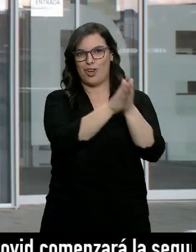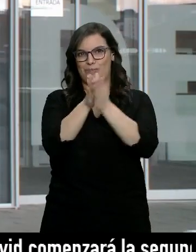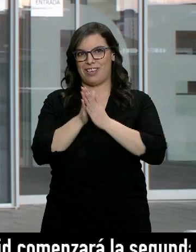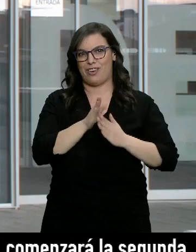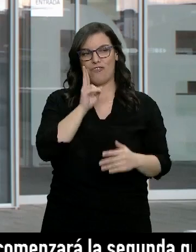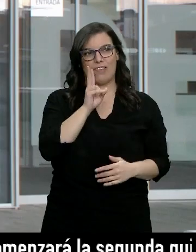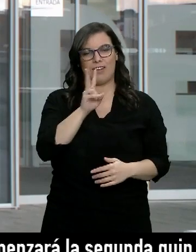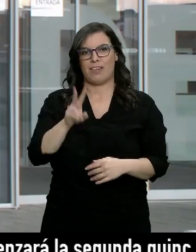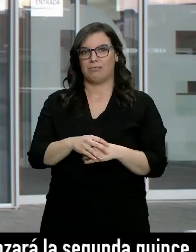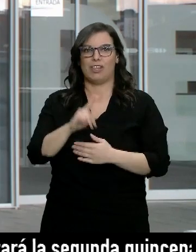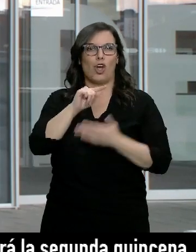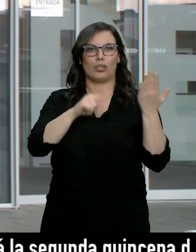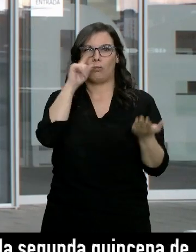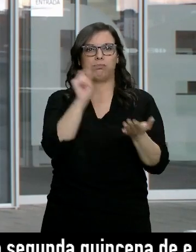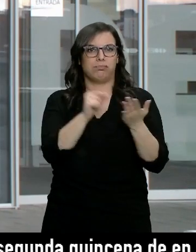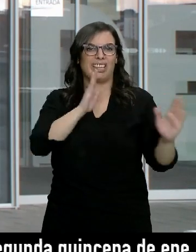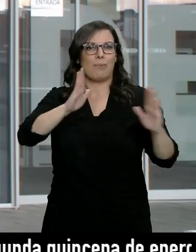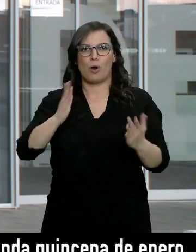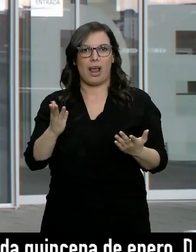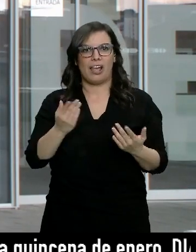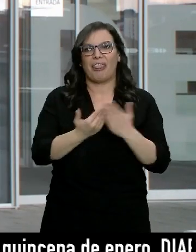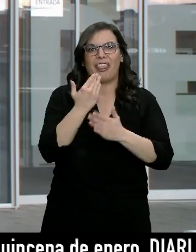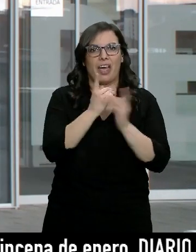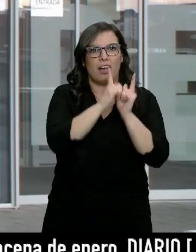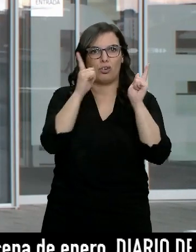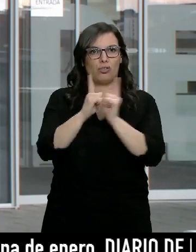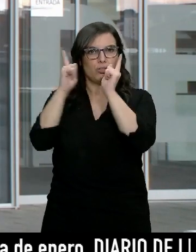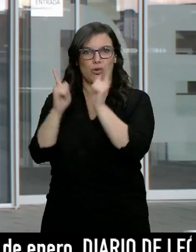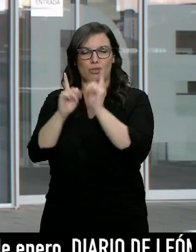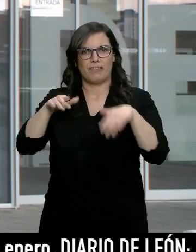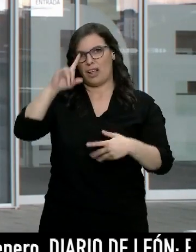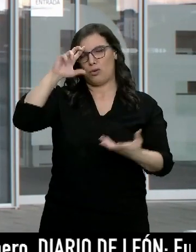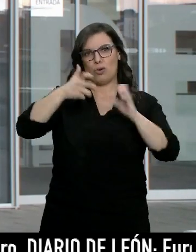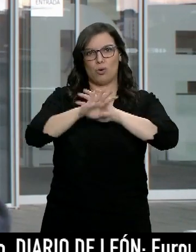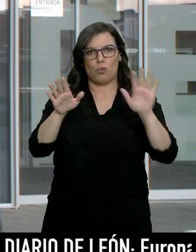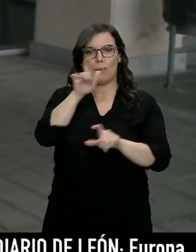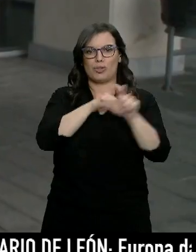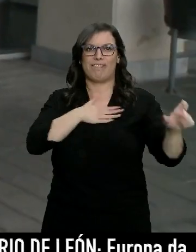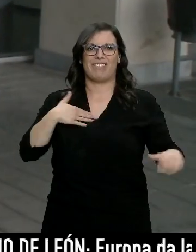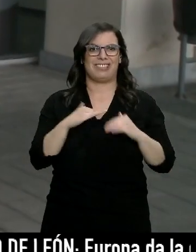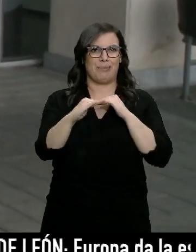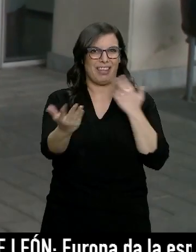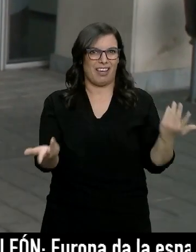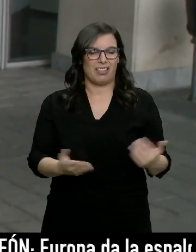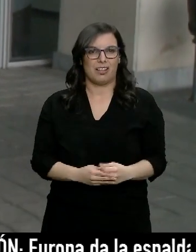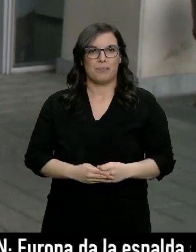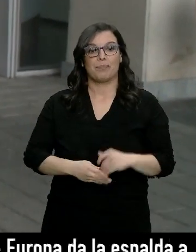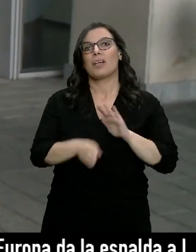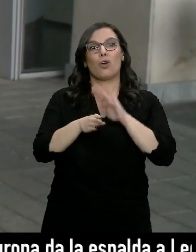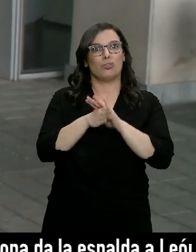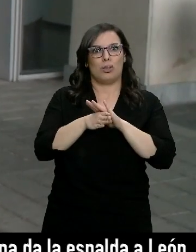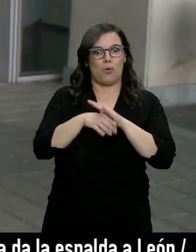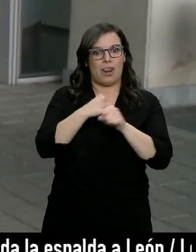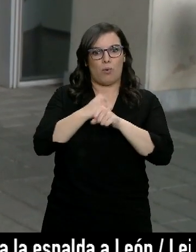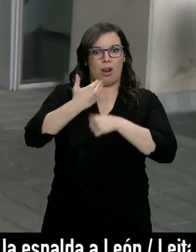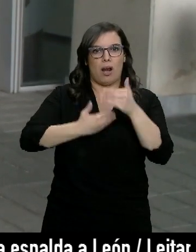Son contratos rápidos, estos temporales, de días. Al final es una locura y la gente que quiere es una estabilidad. Una continuidad laboral que